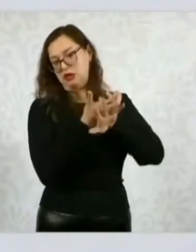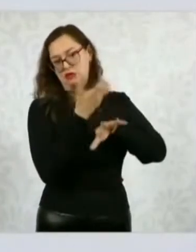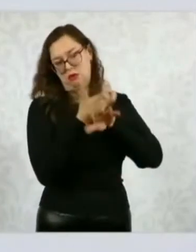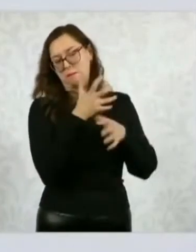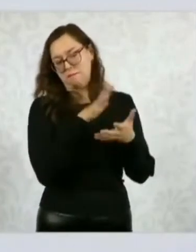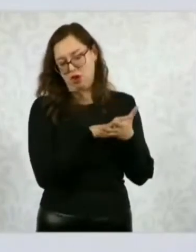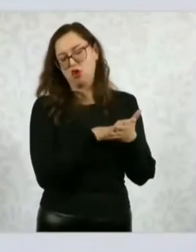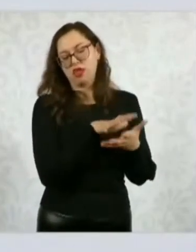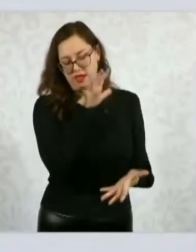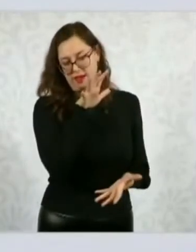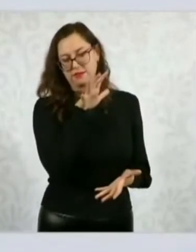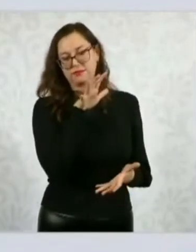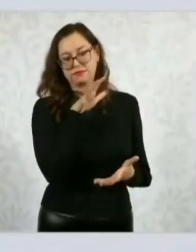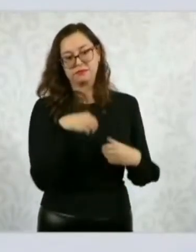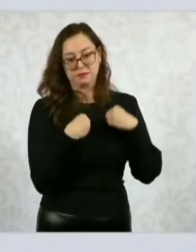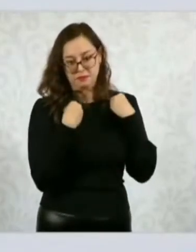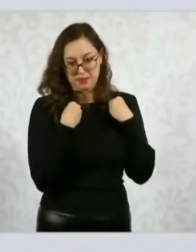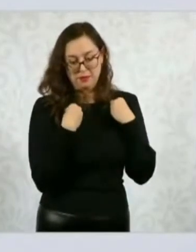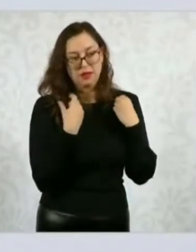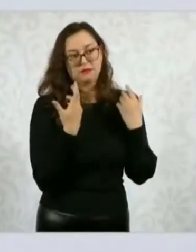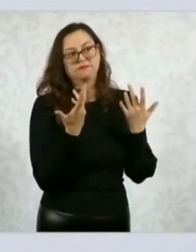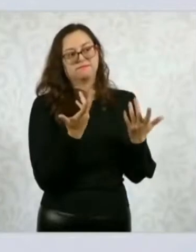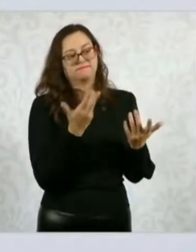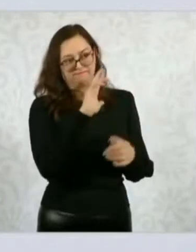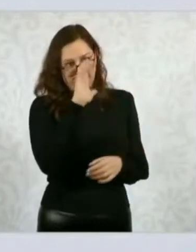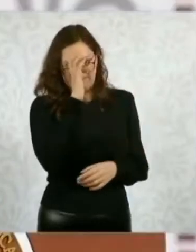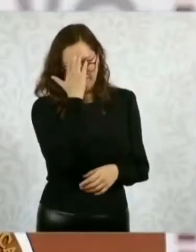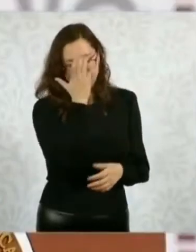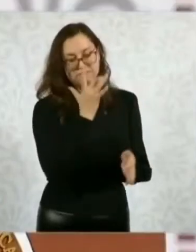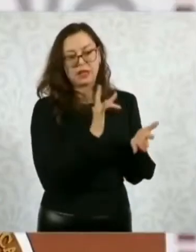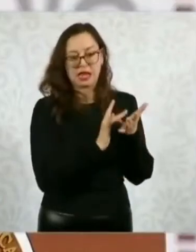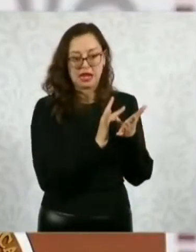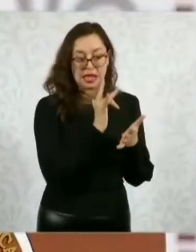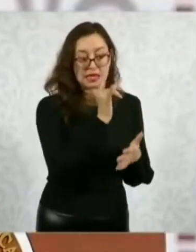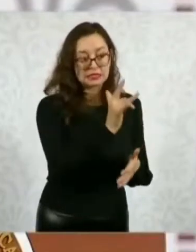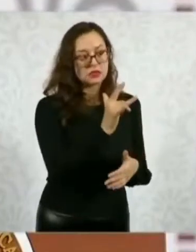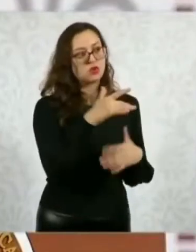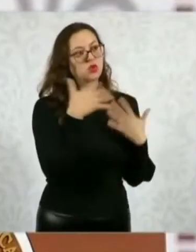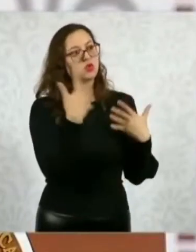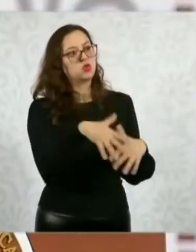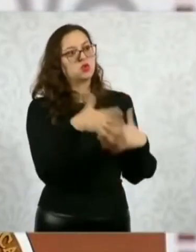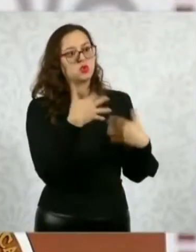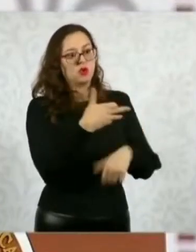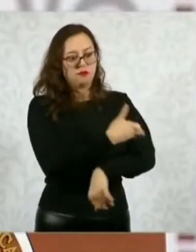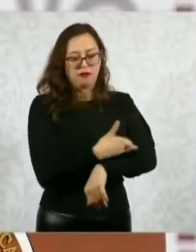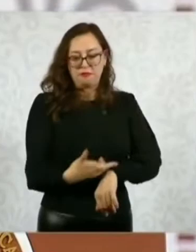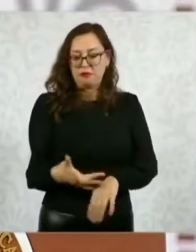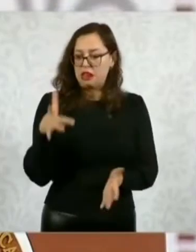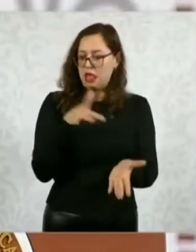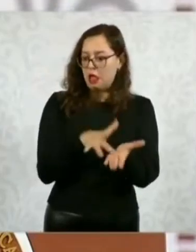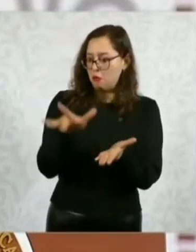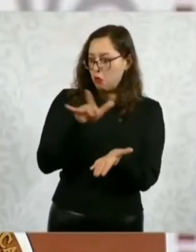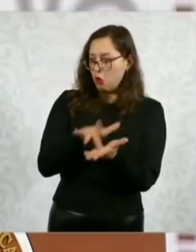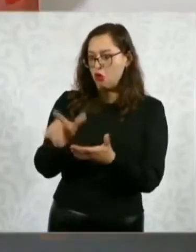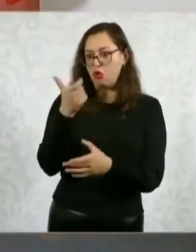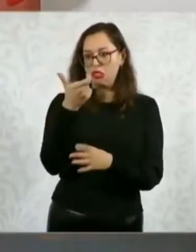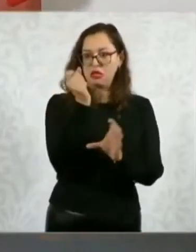Unidos. A no solamente el agradecimiento por el apoyo que le brindan a sus familias a México